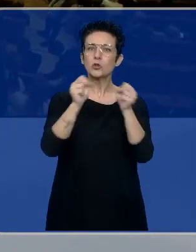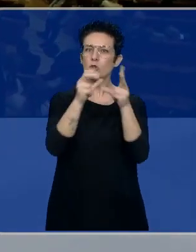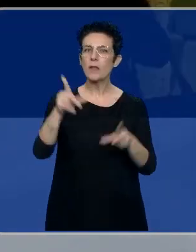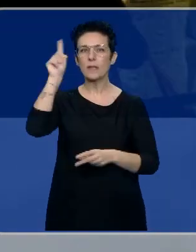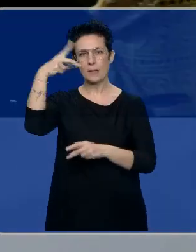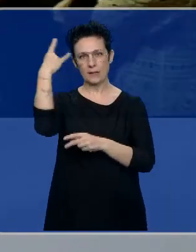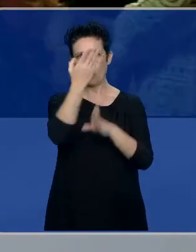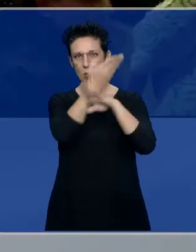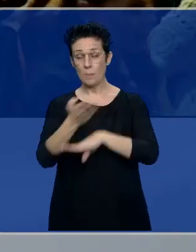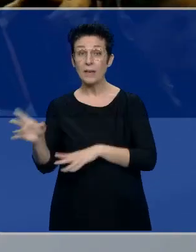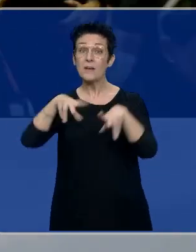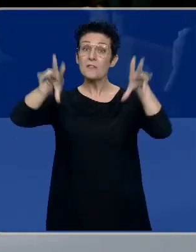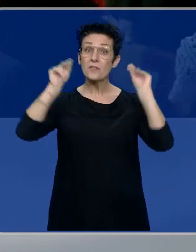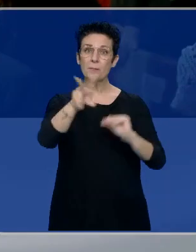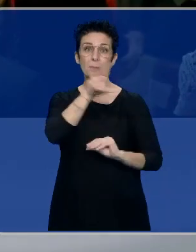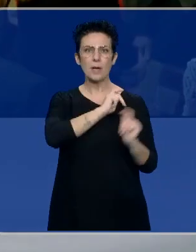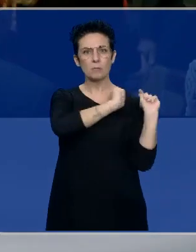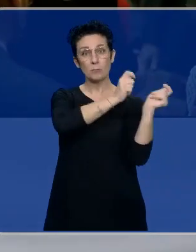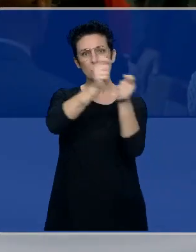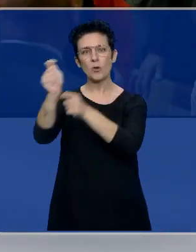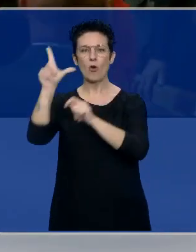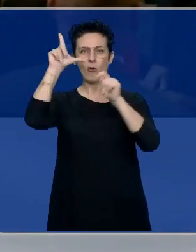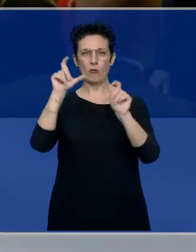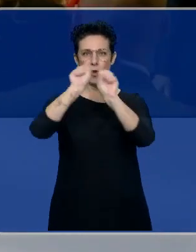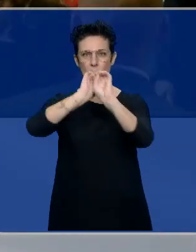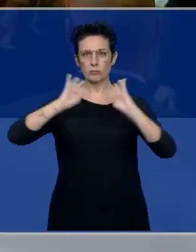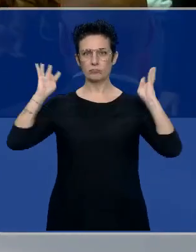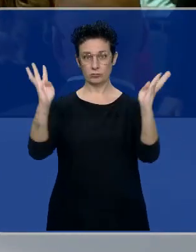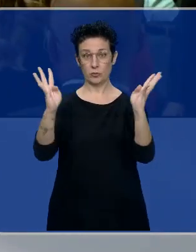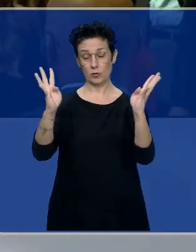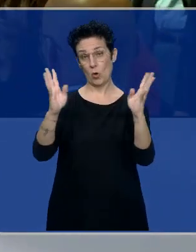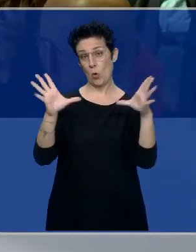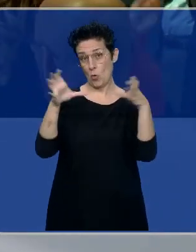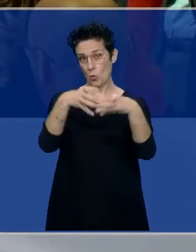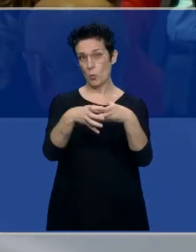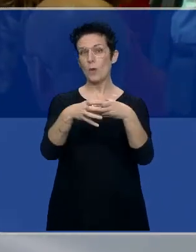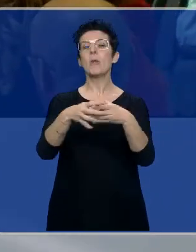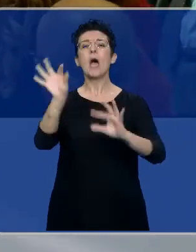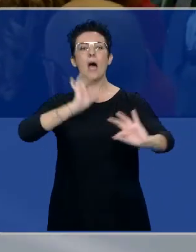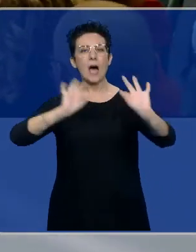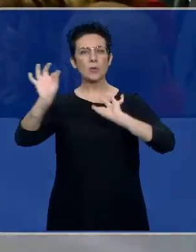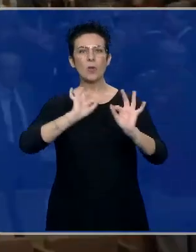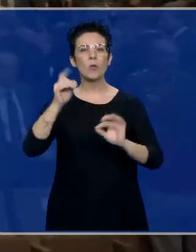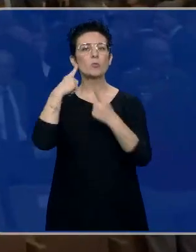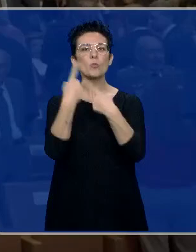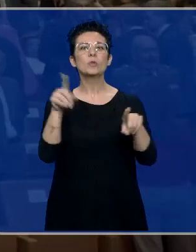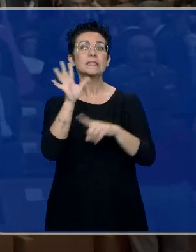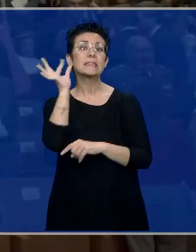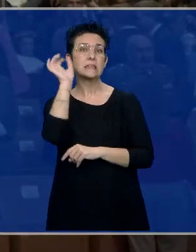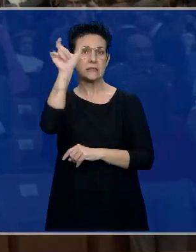Tauromaquia. Al finalizar esta entrega de premios hará una foto de familia, otra actuación musical de una cantante leonesa,